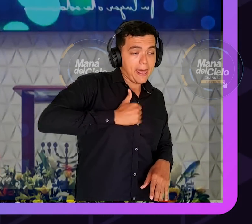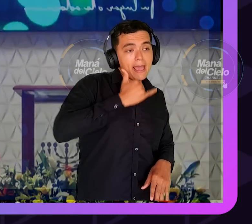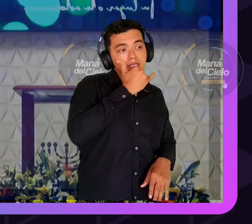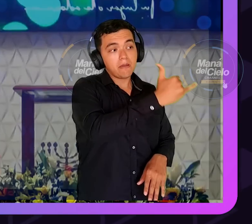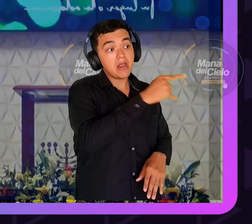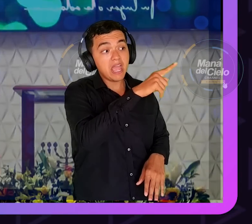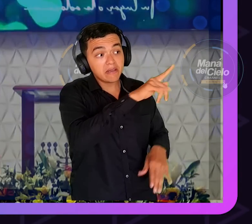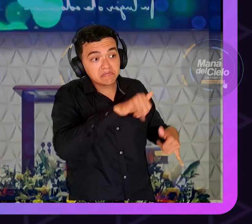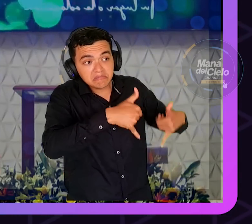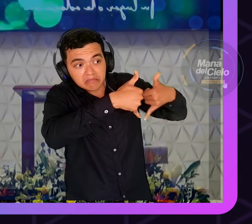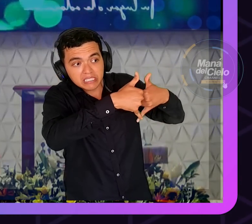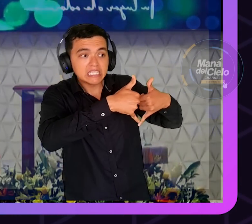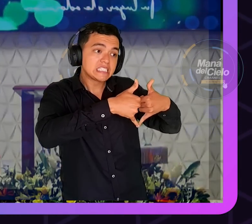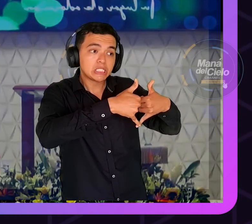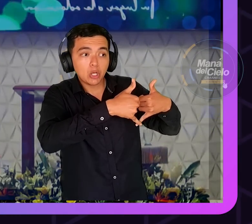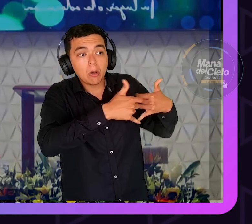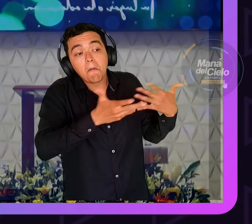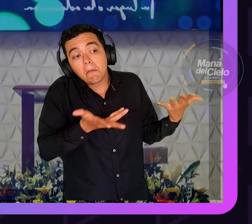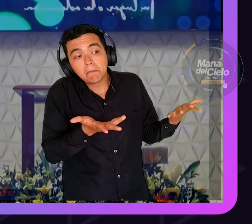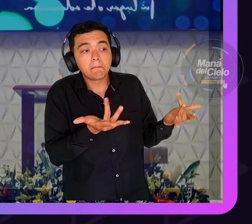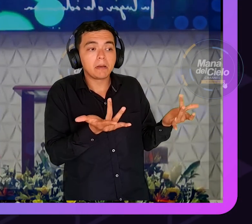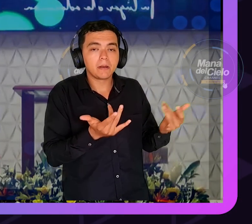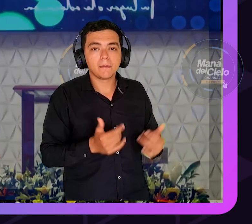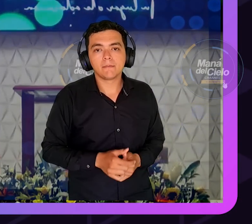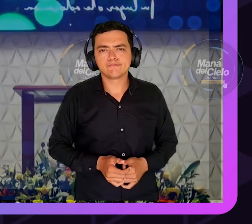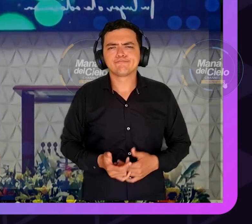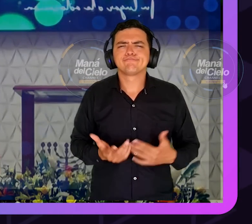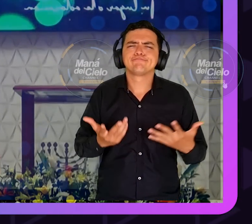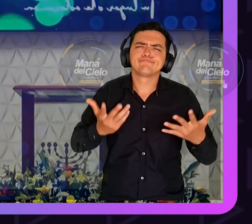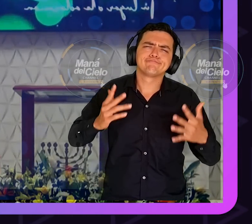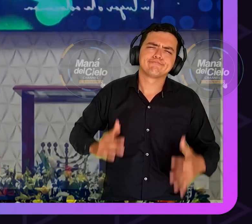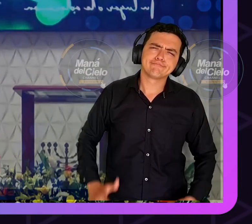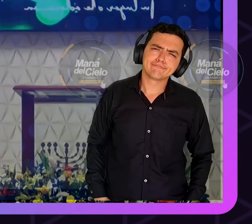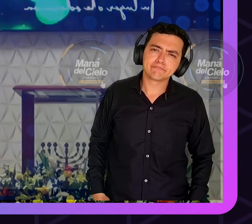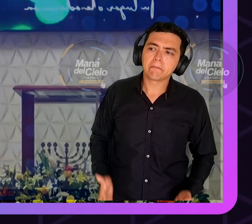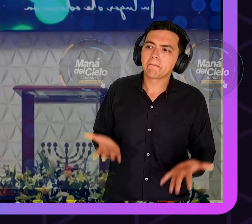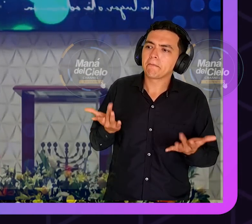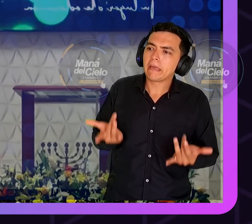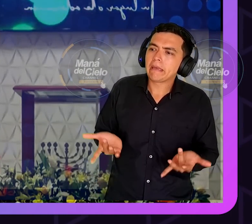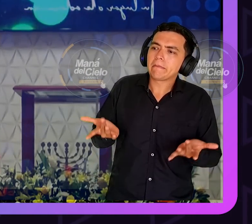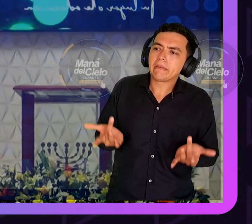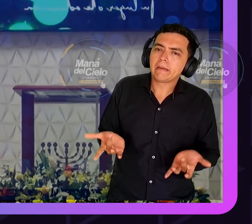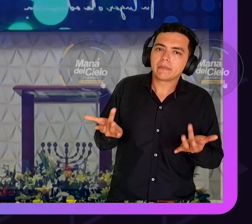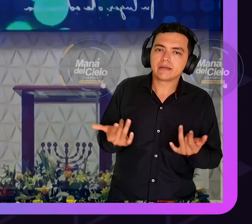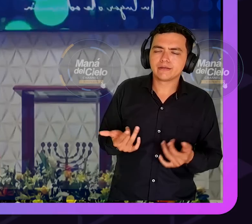yo tengo 78 años ¿cuántos que están aquí vinieron a la primera escuela dominicana?